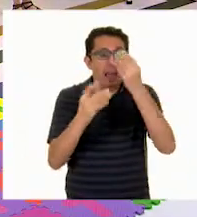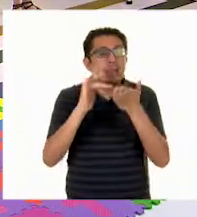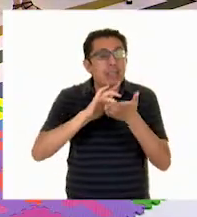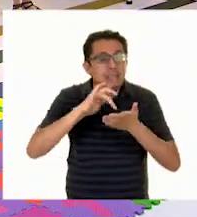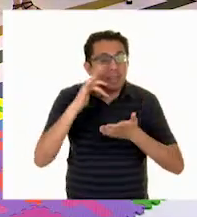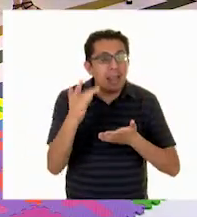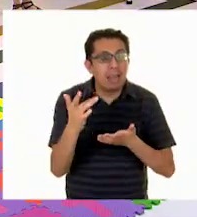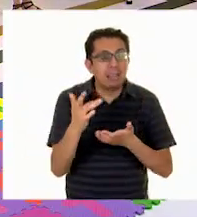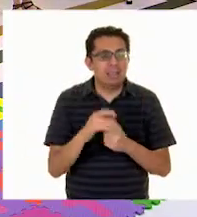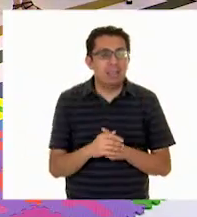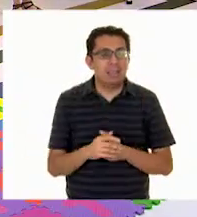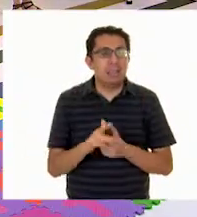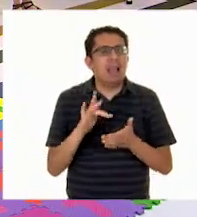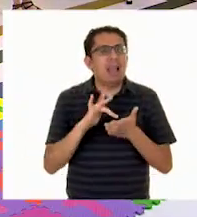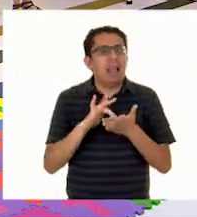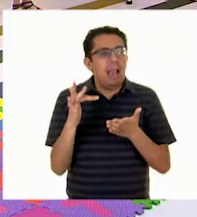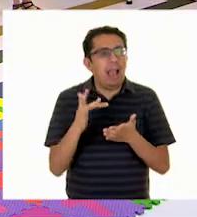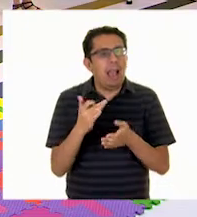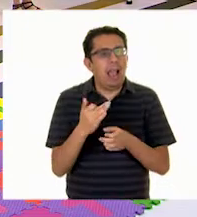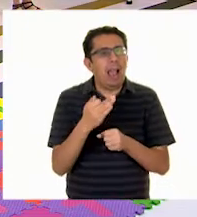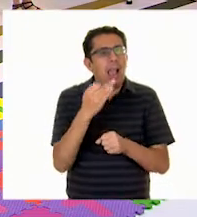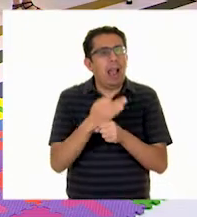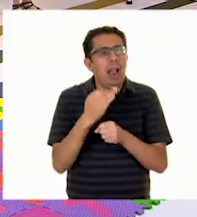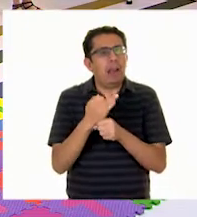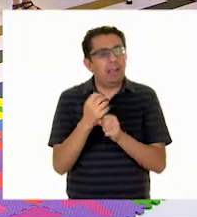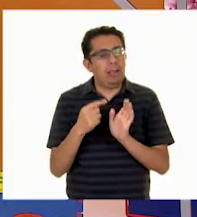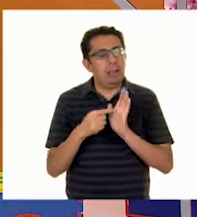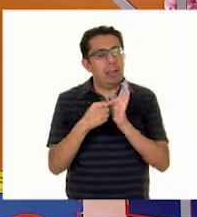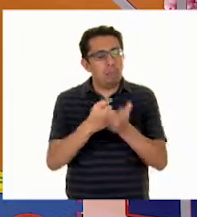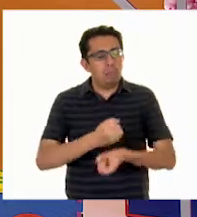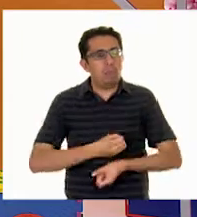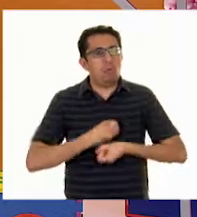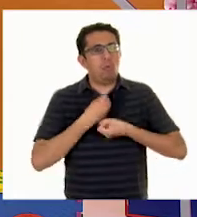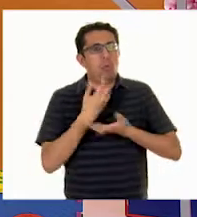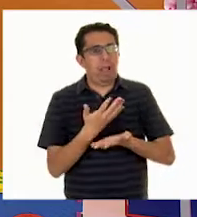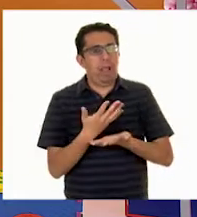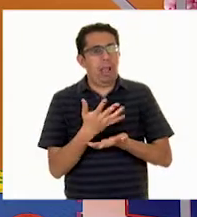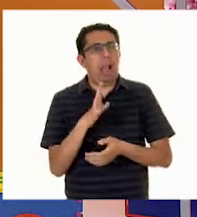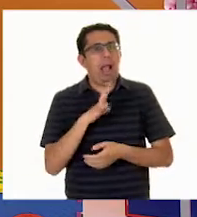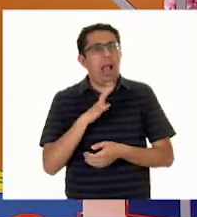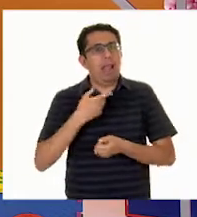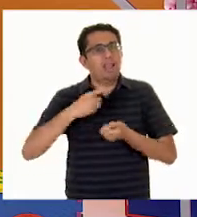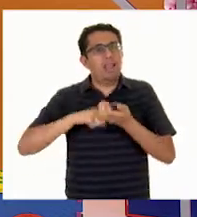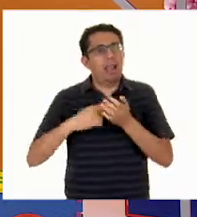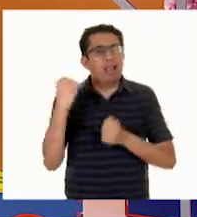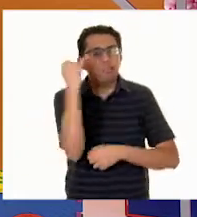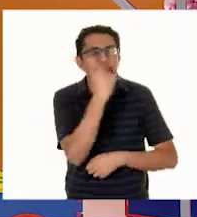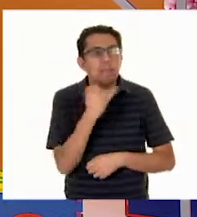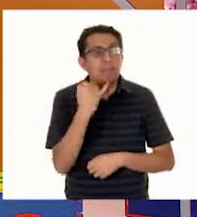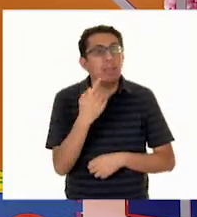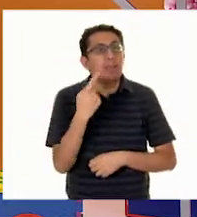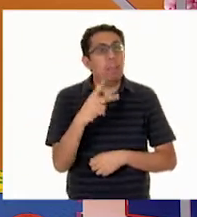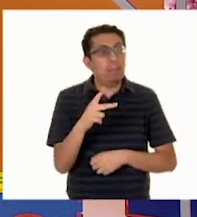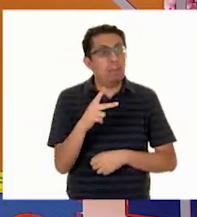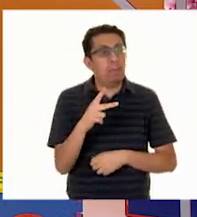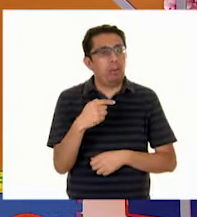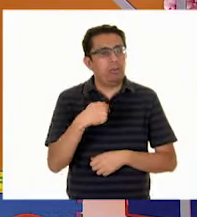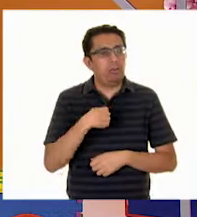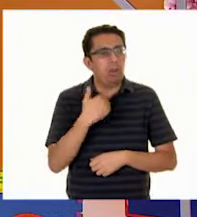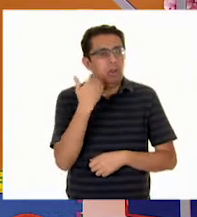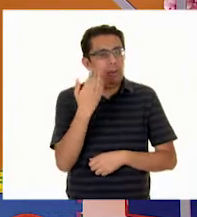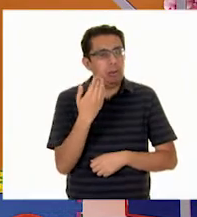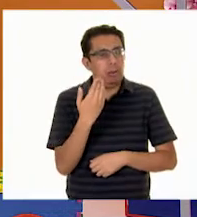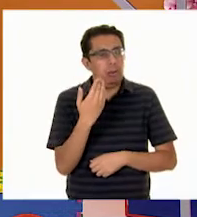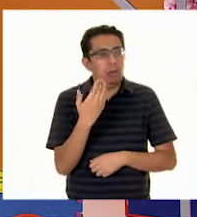Gracias por estos momentos poéticos Que estas lenguas nos hacen vivir Oye, pero fíjate que yo tengo una reflexión